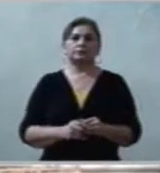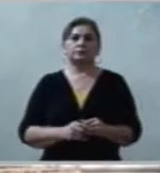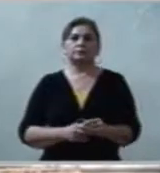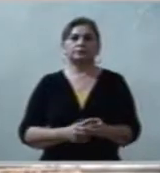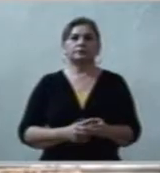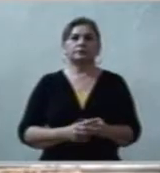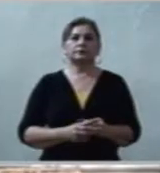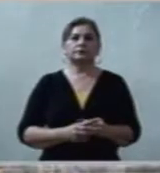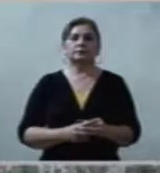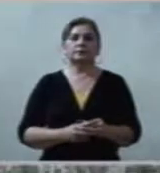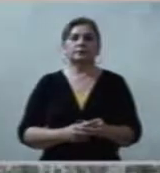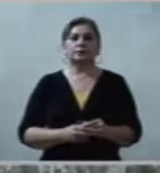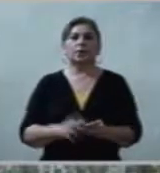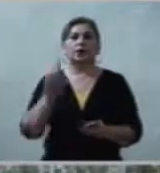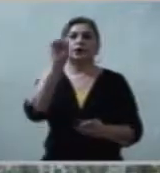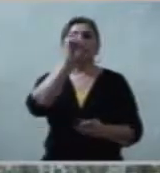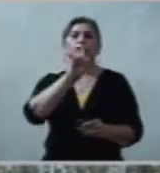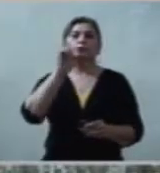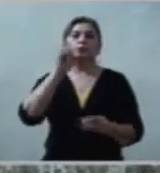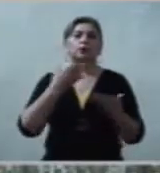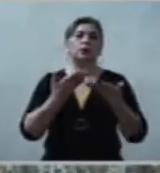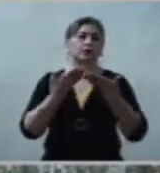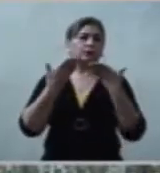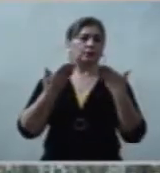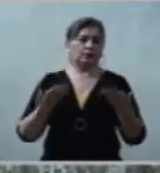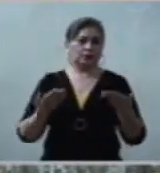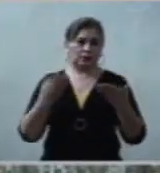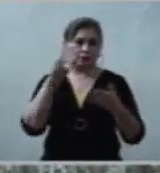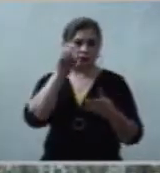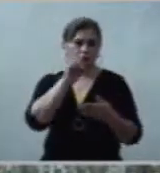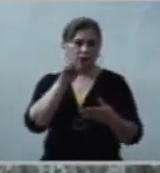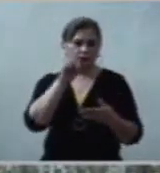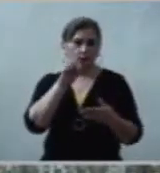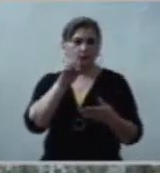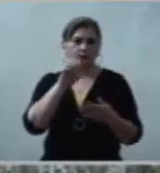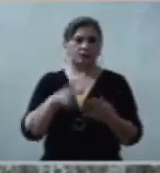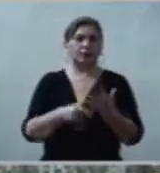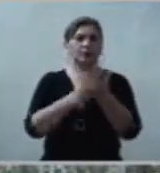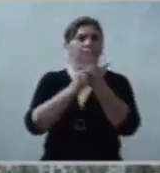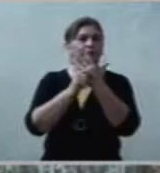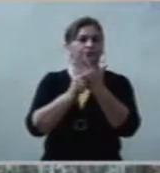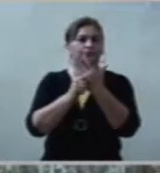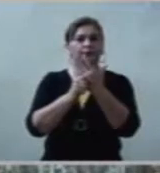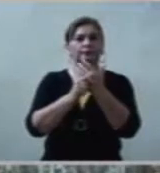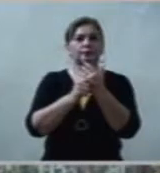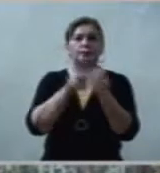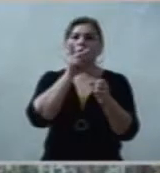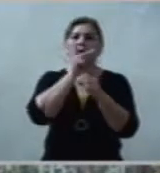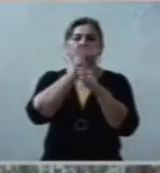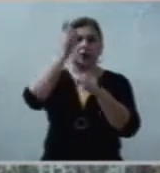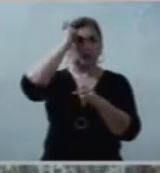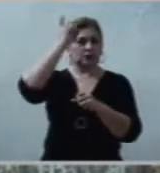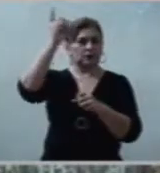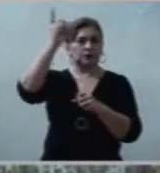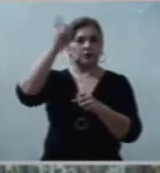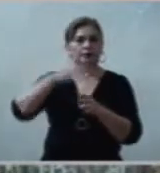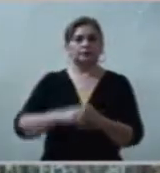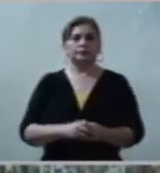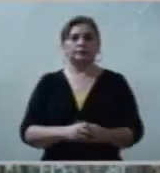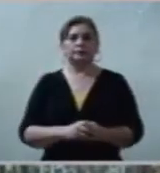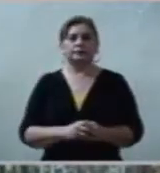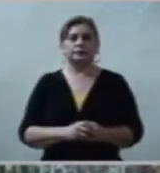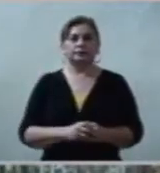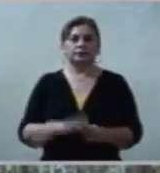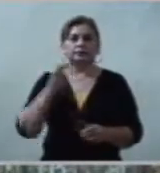En este domingo, la Palabra de Dios nos quiere